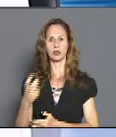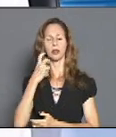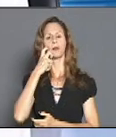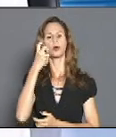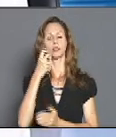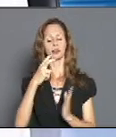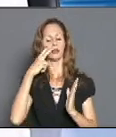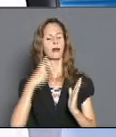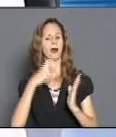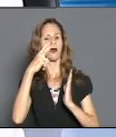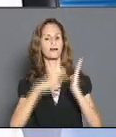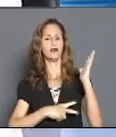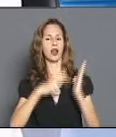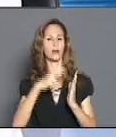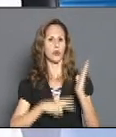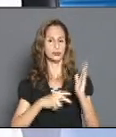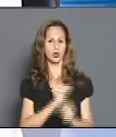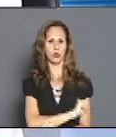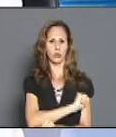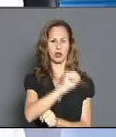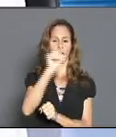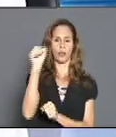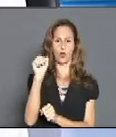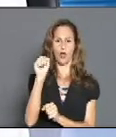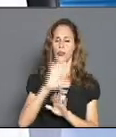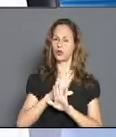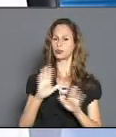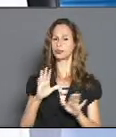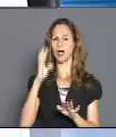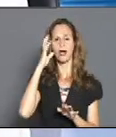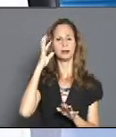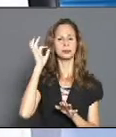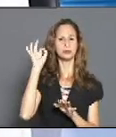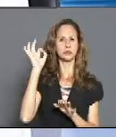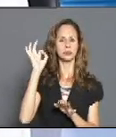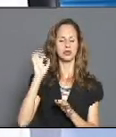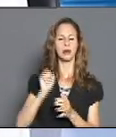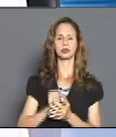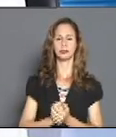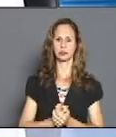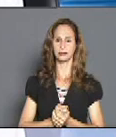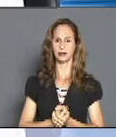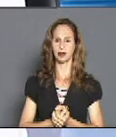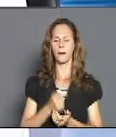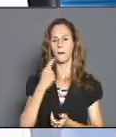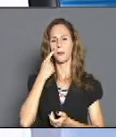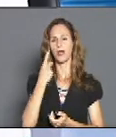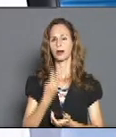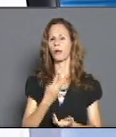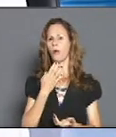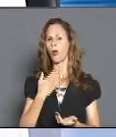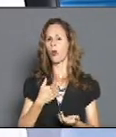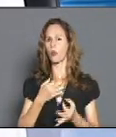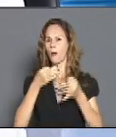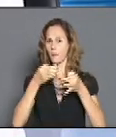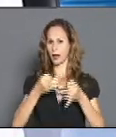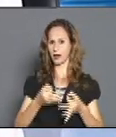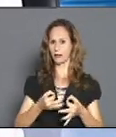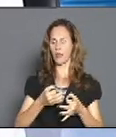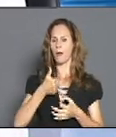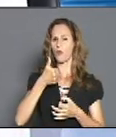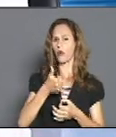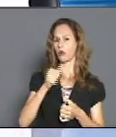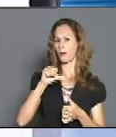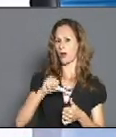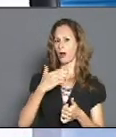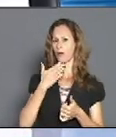los estudiantes y egresados de la especialidad de psiquiatría también están siendo evaluados para ver la calidad del proceso docente investigativo